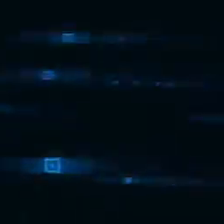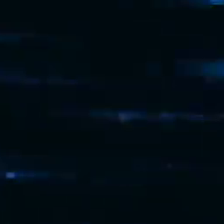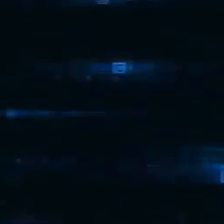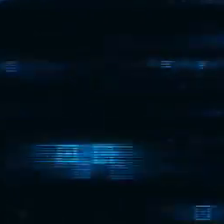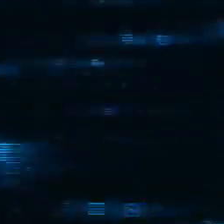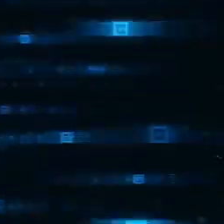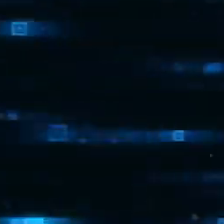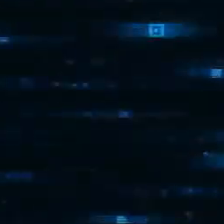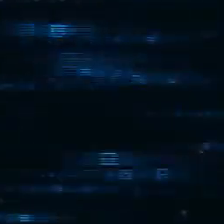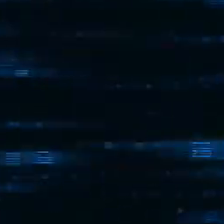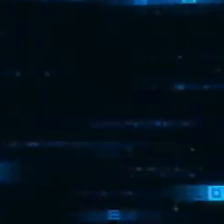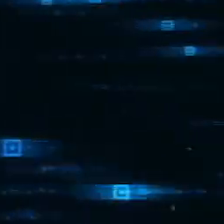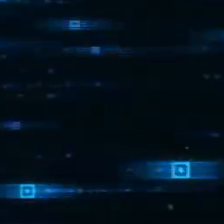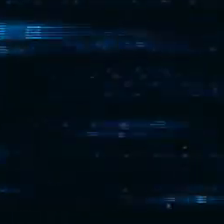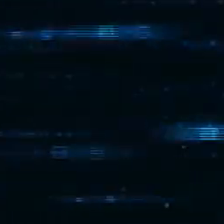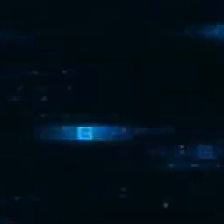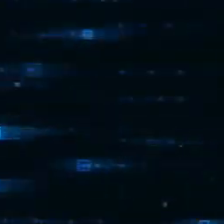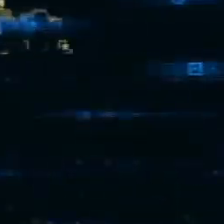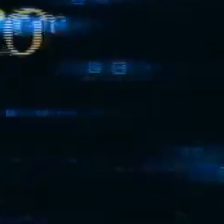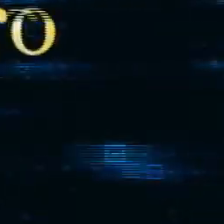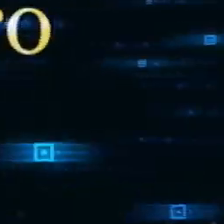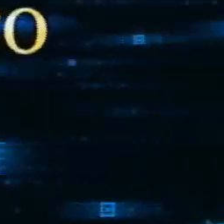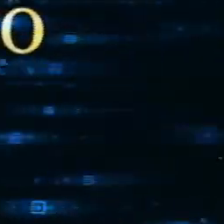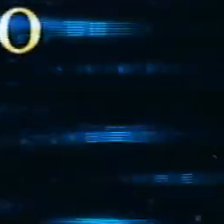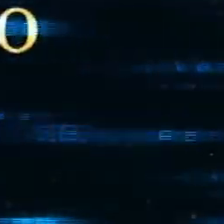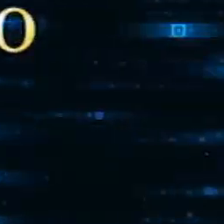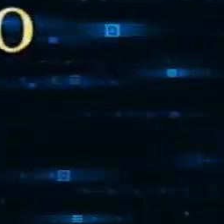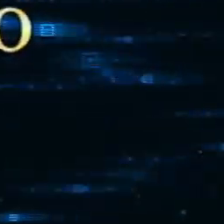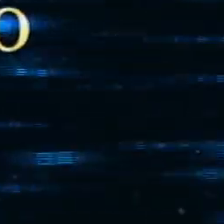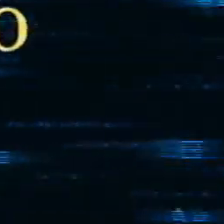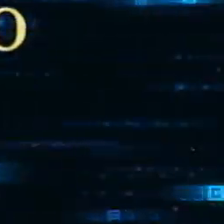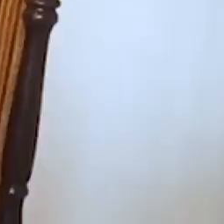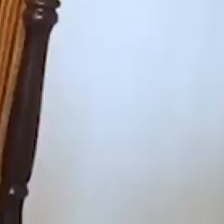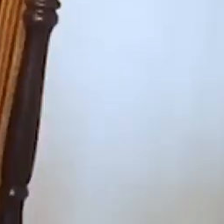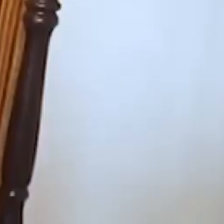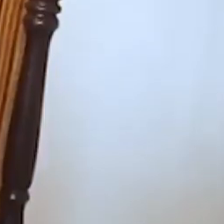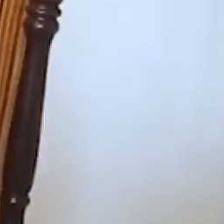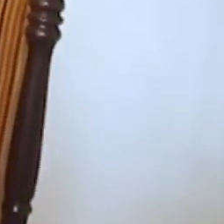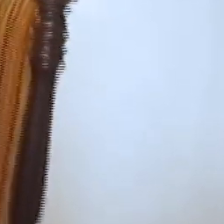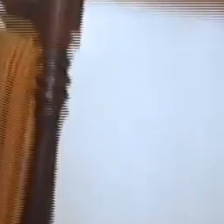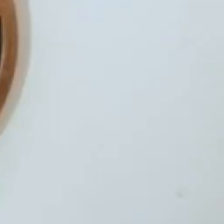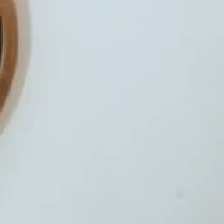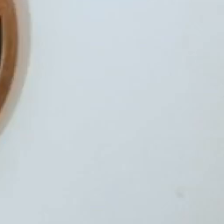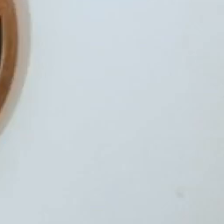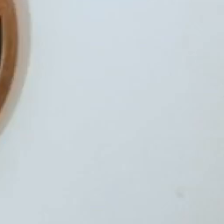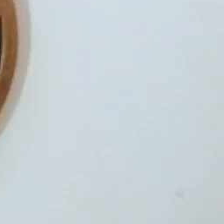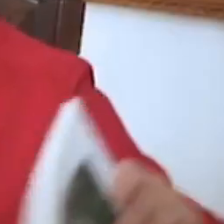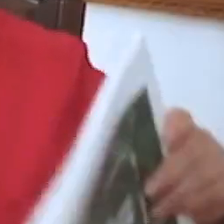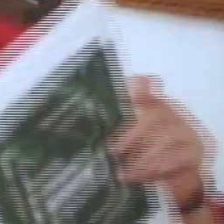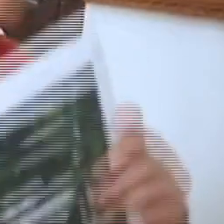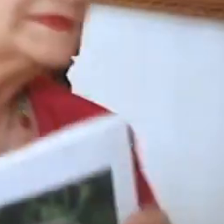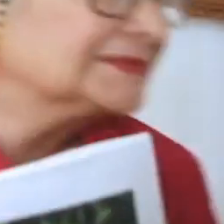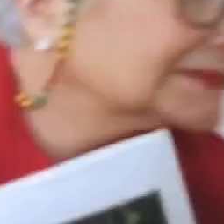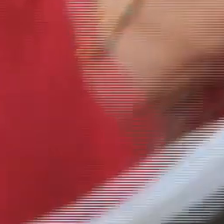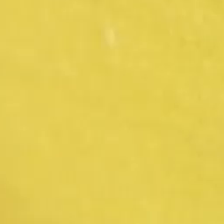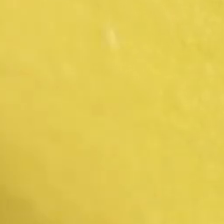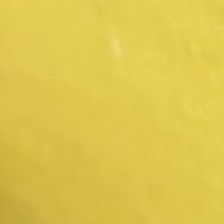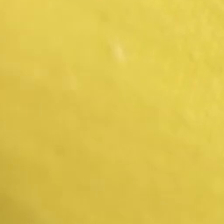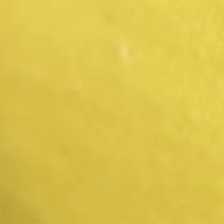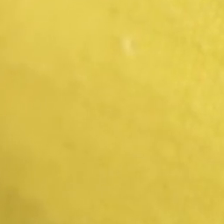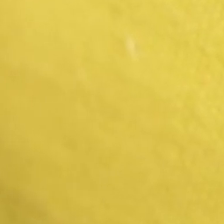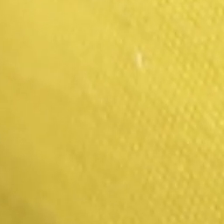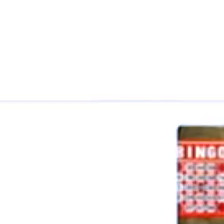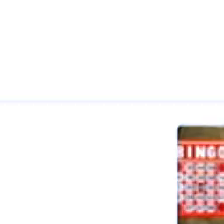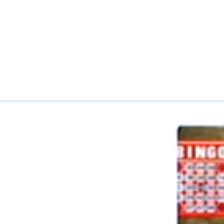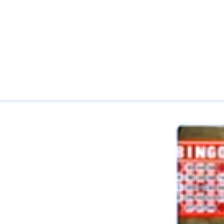Seguro Social. Le invitamos al espacio Cápsulas de Oro de lunes a viernes a las 10 de la mañana y a las 2 de